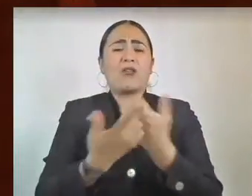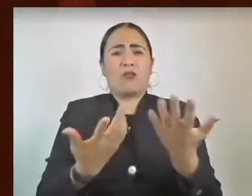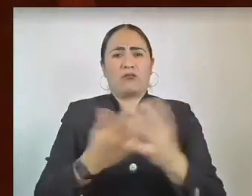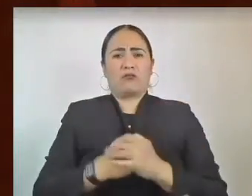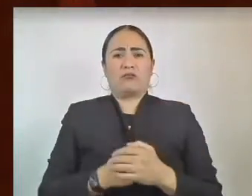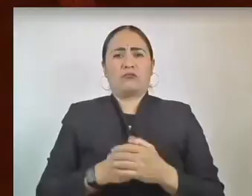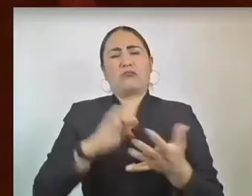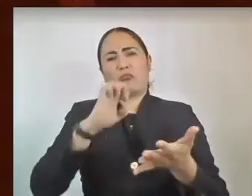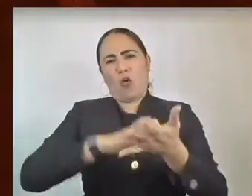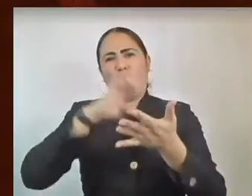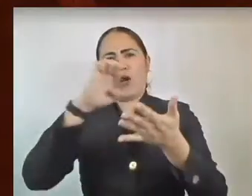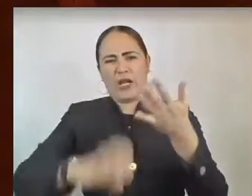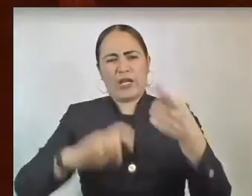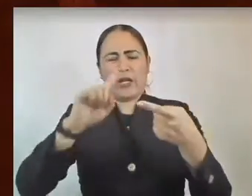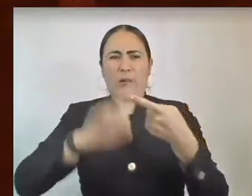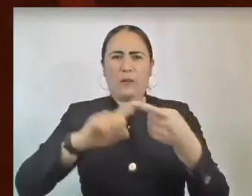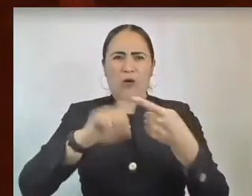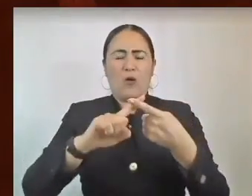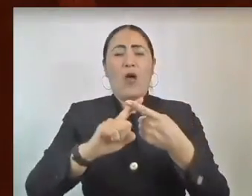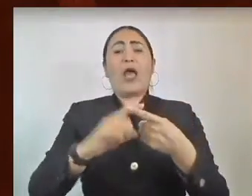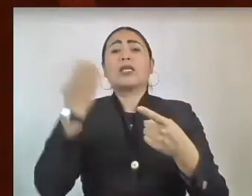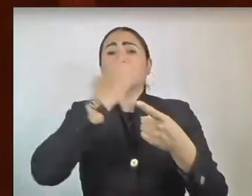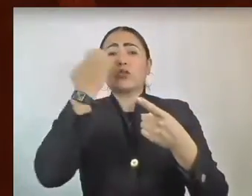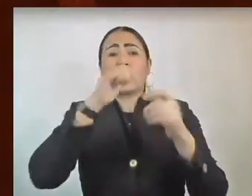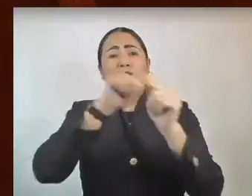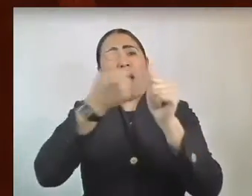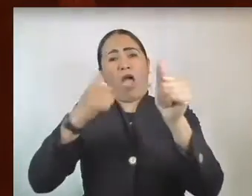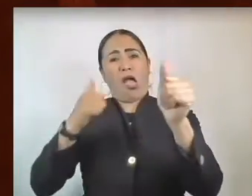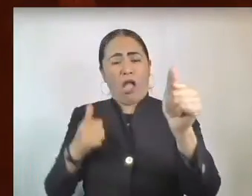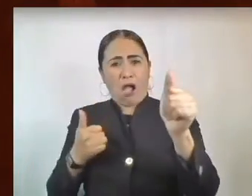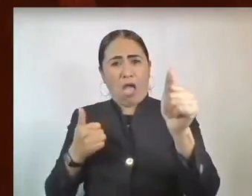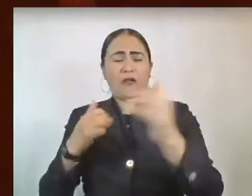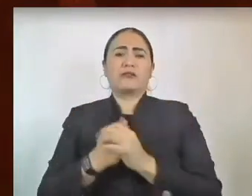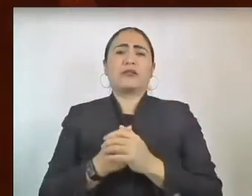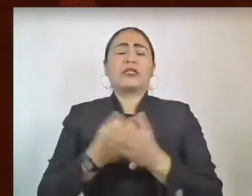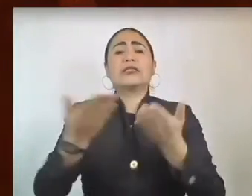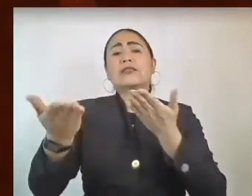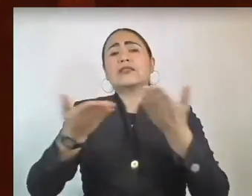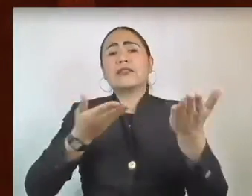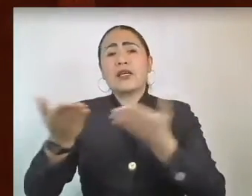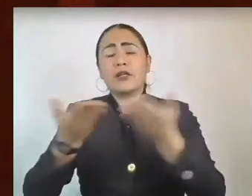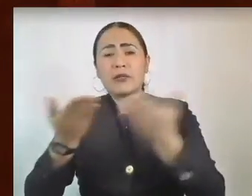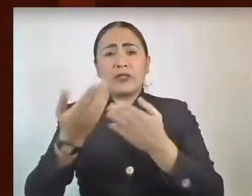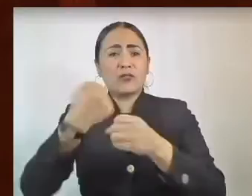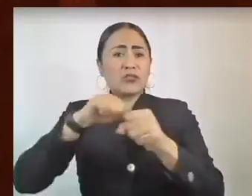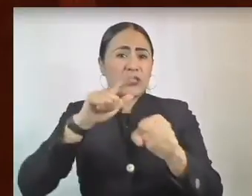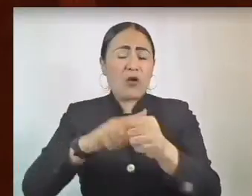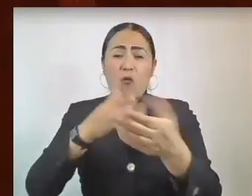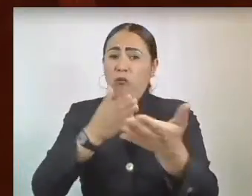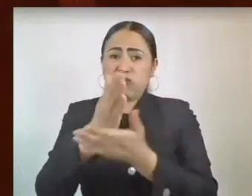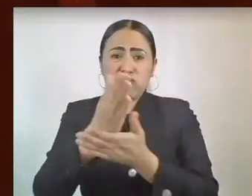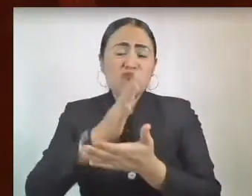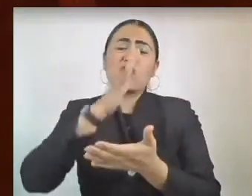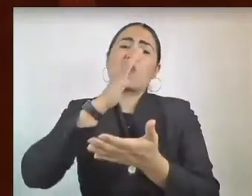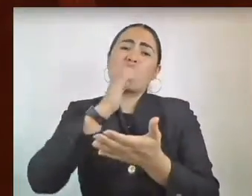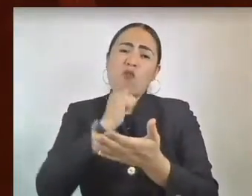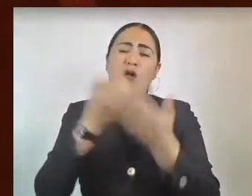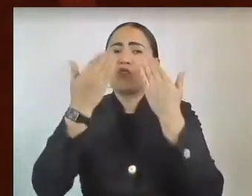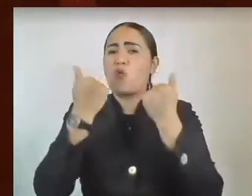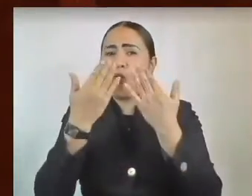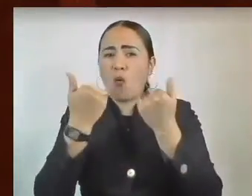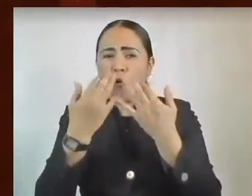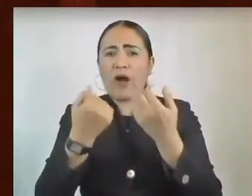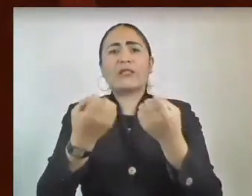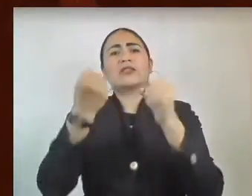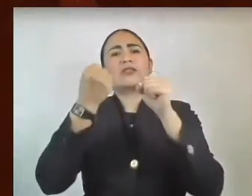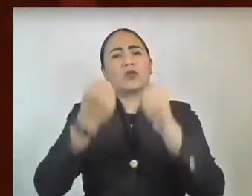encuentran rezago educativo, acceso a servicios de salud, acceso a la seguridad social,